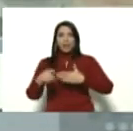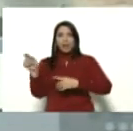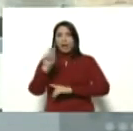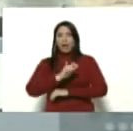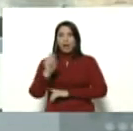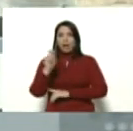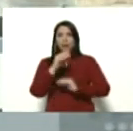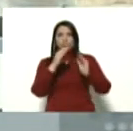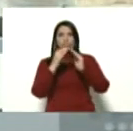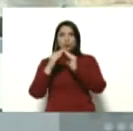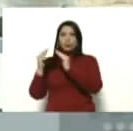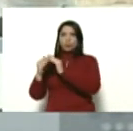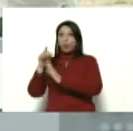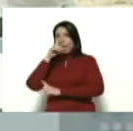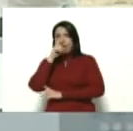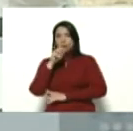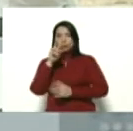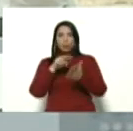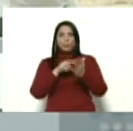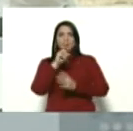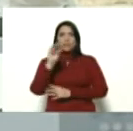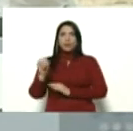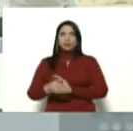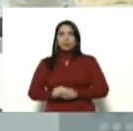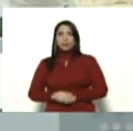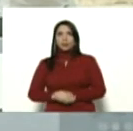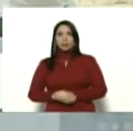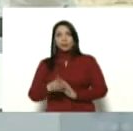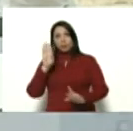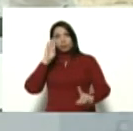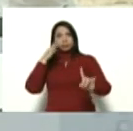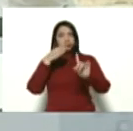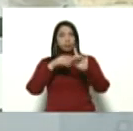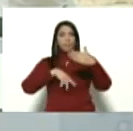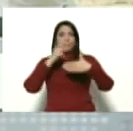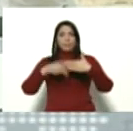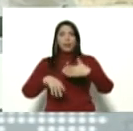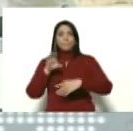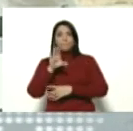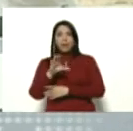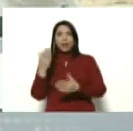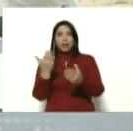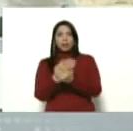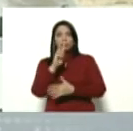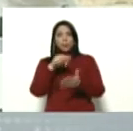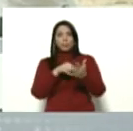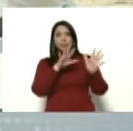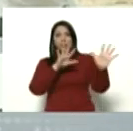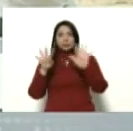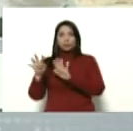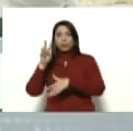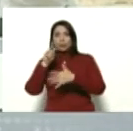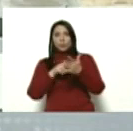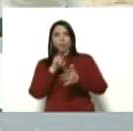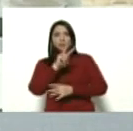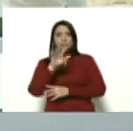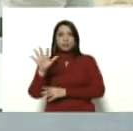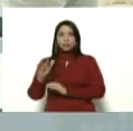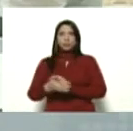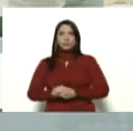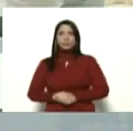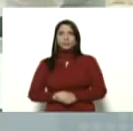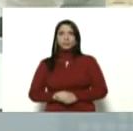hábitat y vivienda para el año dos mil veinte enmarcados en el plan de la patria dos mil diecinueve dos mil veinticinco el plan de la patria dos mil